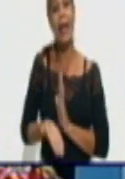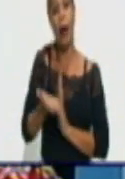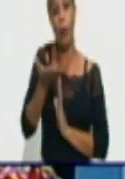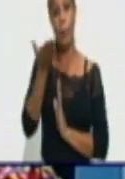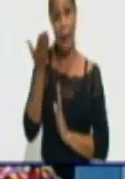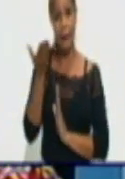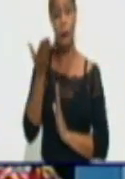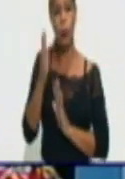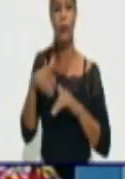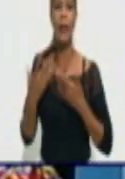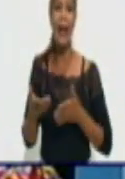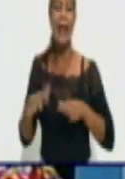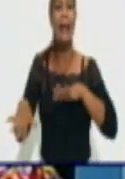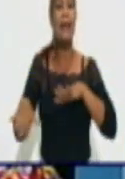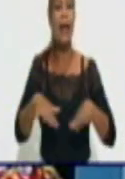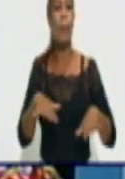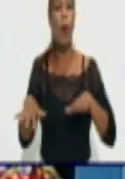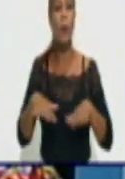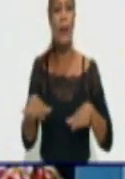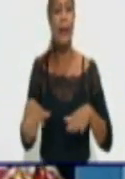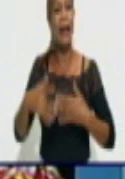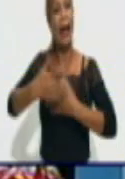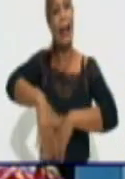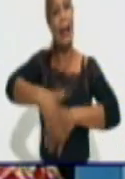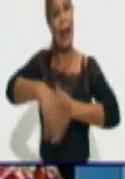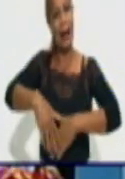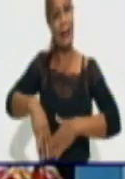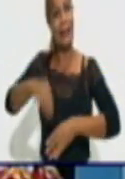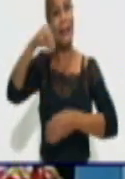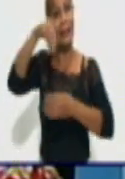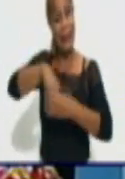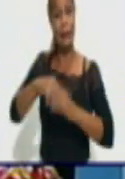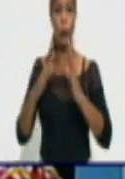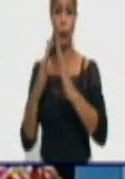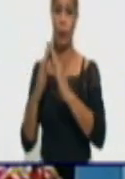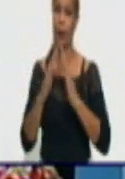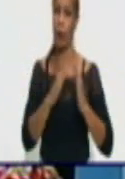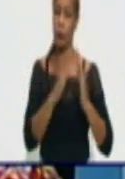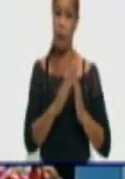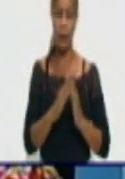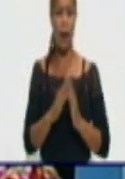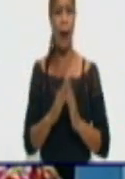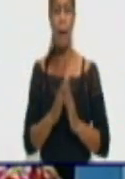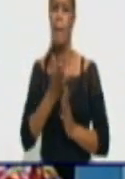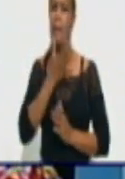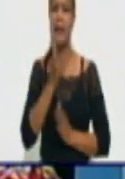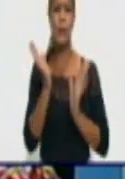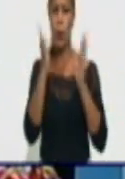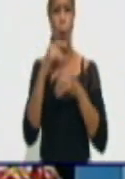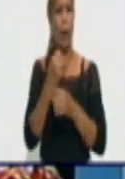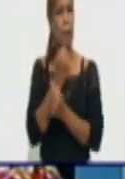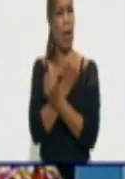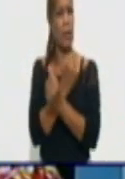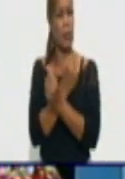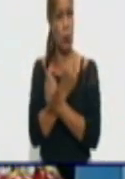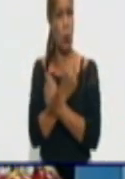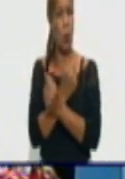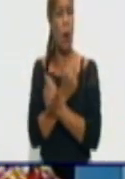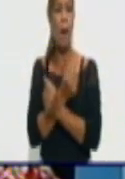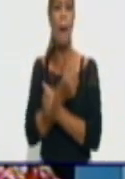la movilidad en nuestras calles, en la comunidad, muy baja la percepción de riesgo y por otro lado la